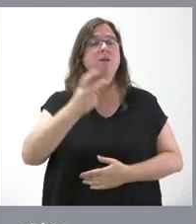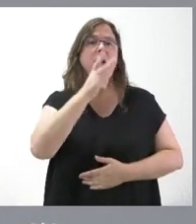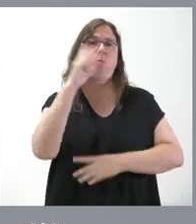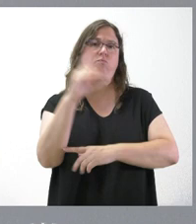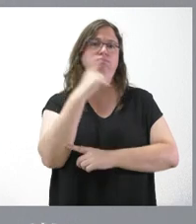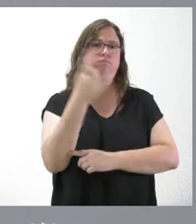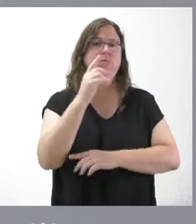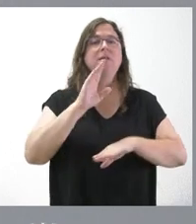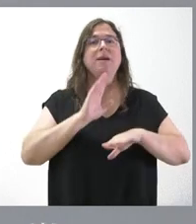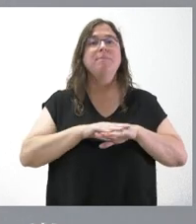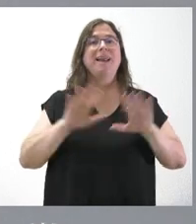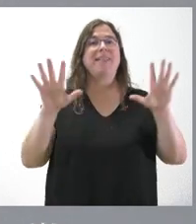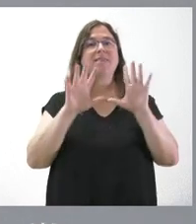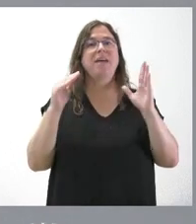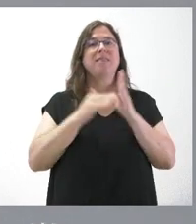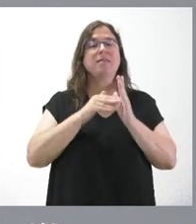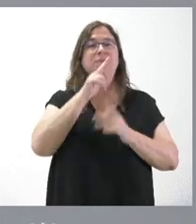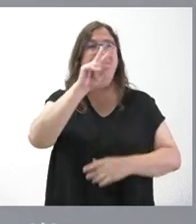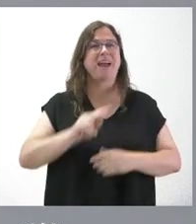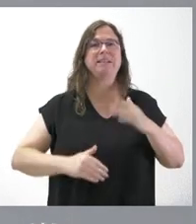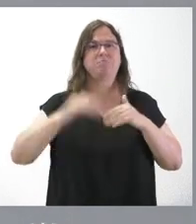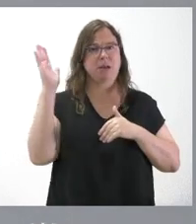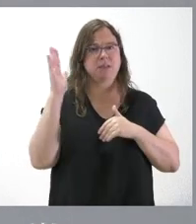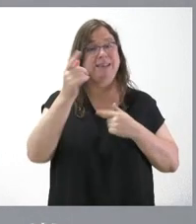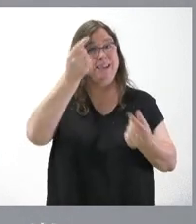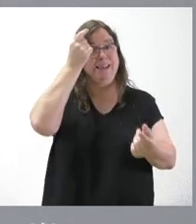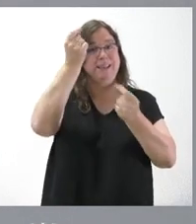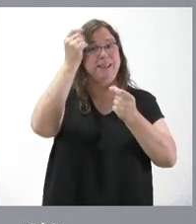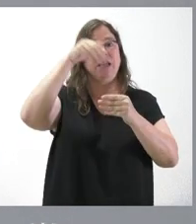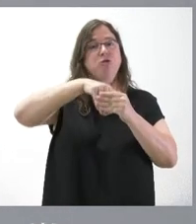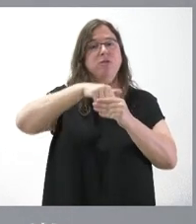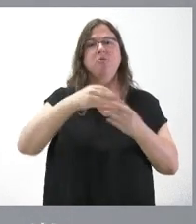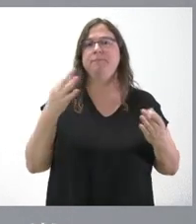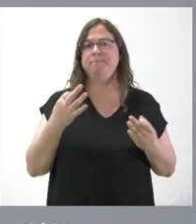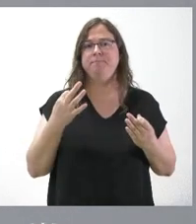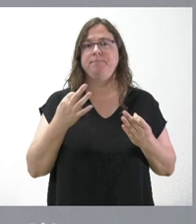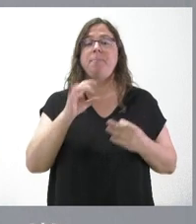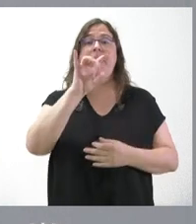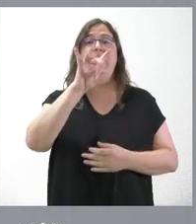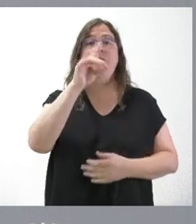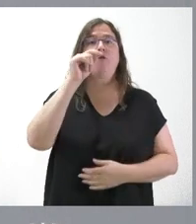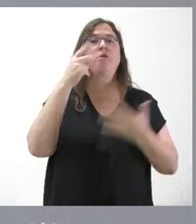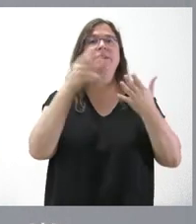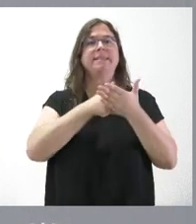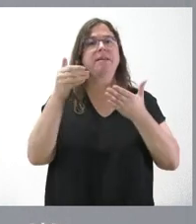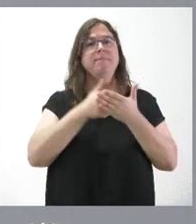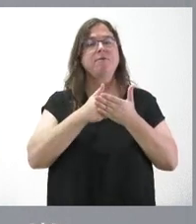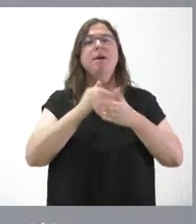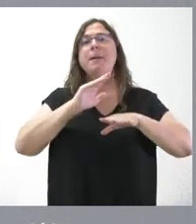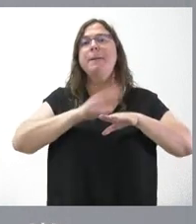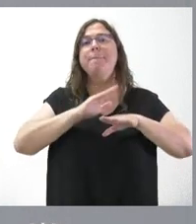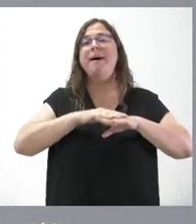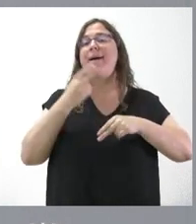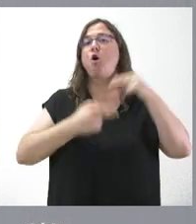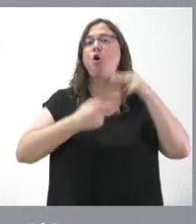para más de 10.000 hectáreas. Entrando al detalle del contenido de los mismos, 14,7 millones se dirigen a las